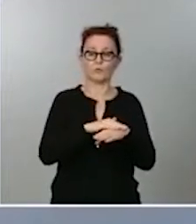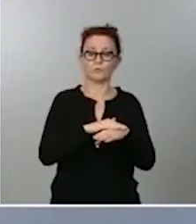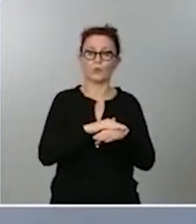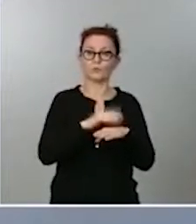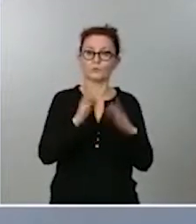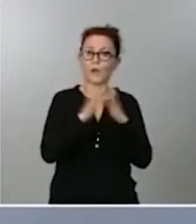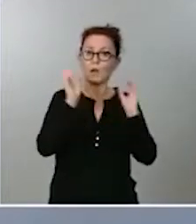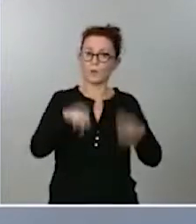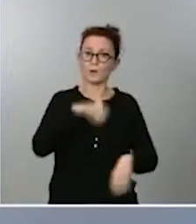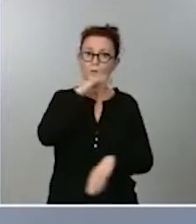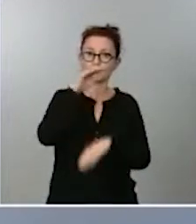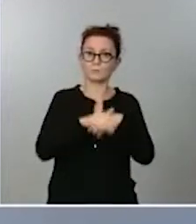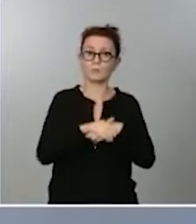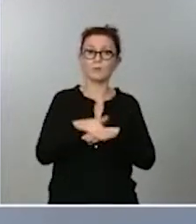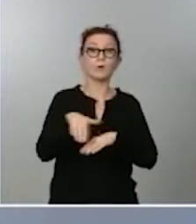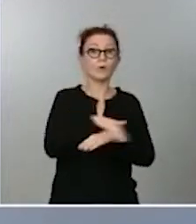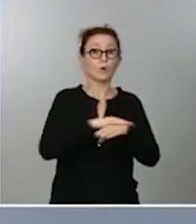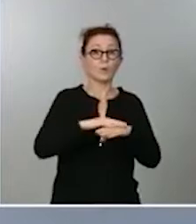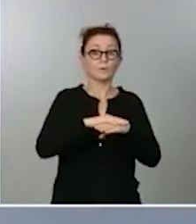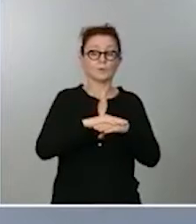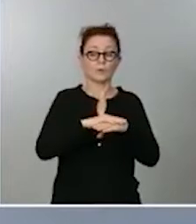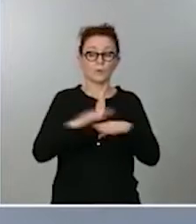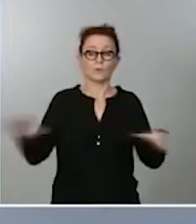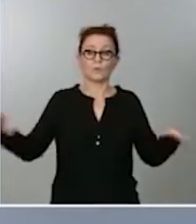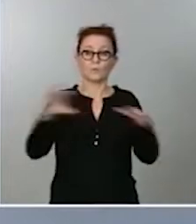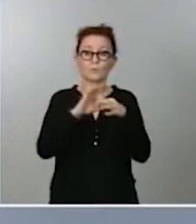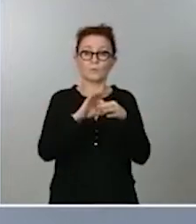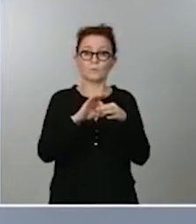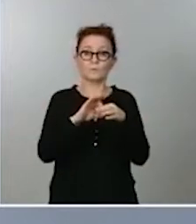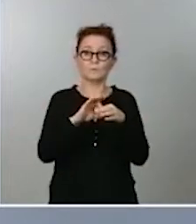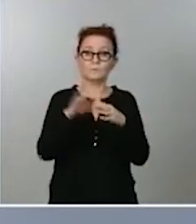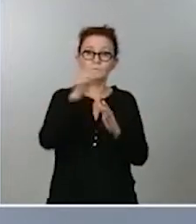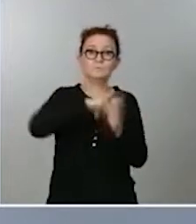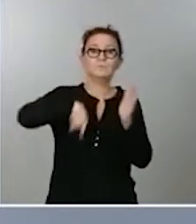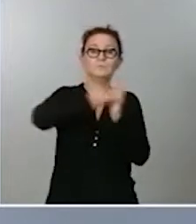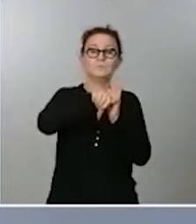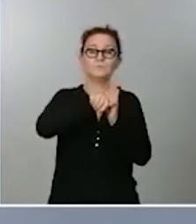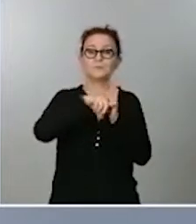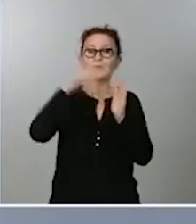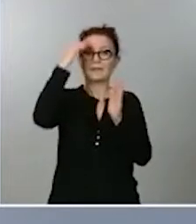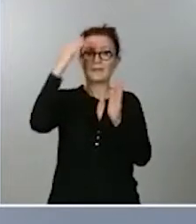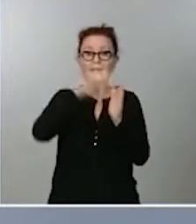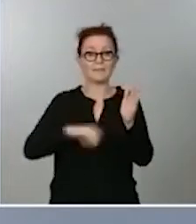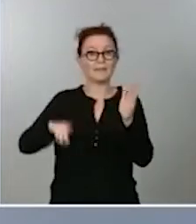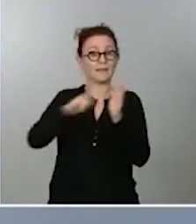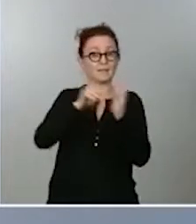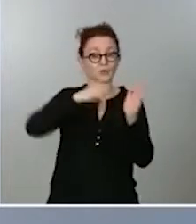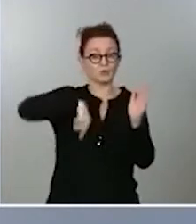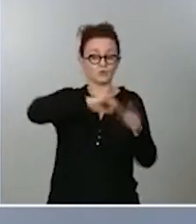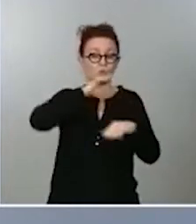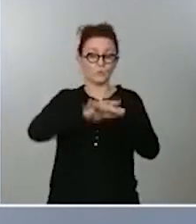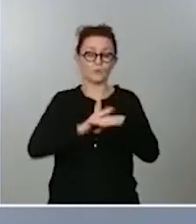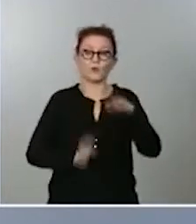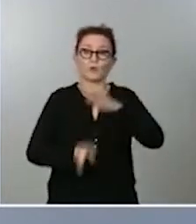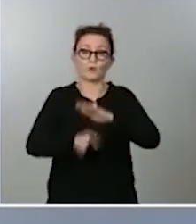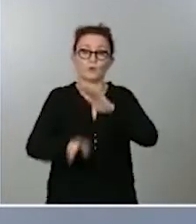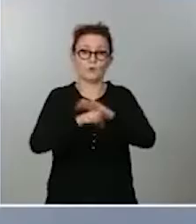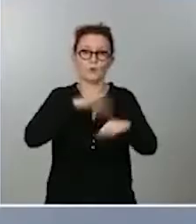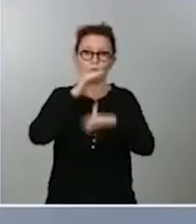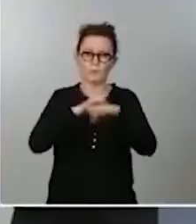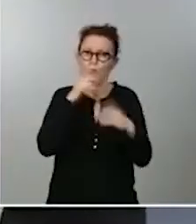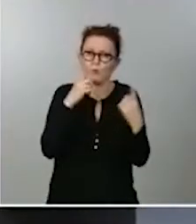el acuerdo del gobierno de coalición aparecía este real decreto y hemos cumplido y seguiremos cumpliendo porque todavía falta por hacer